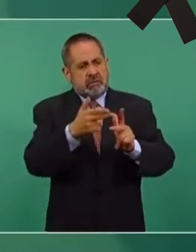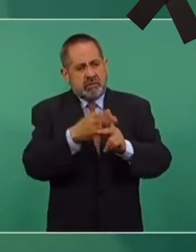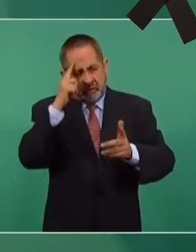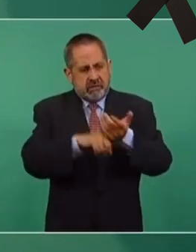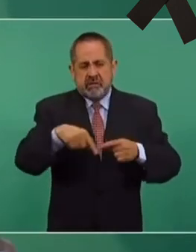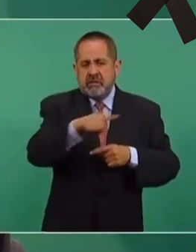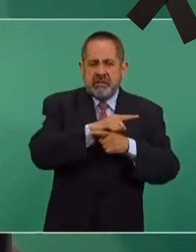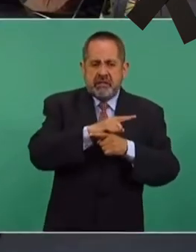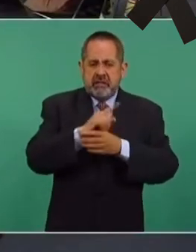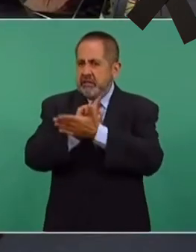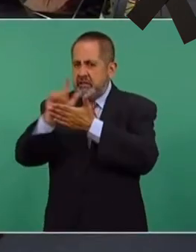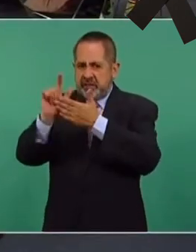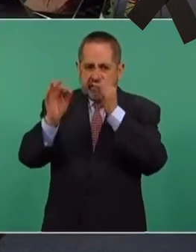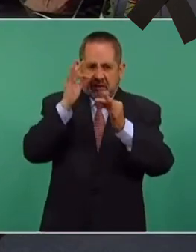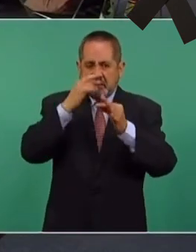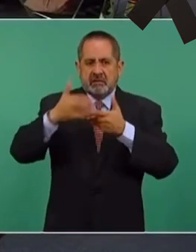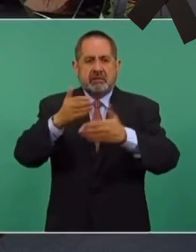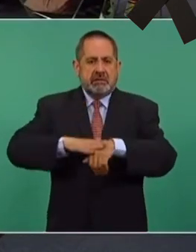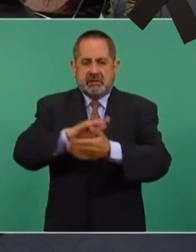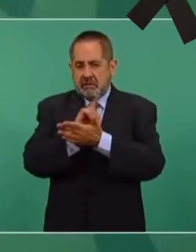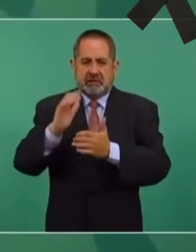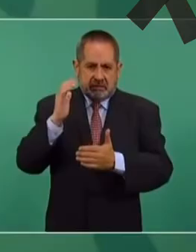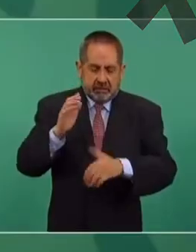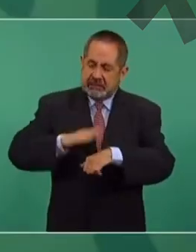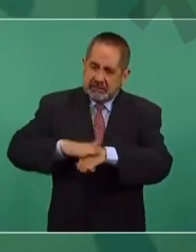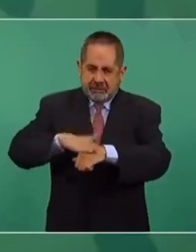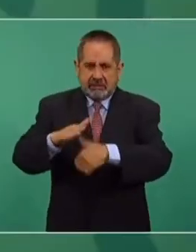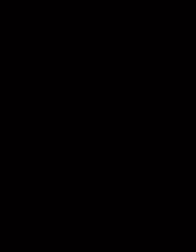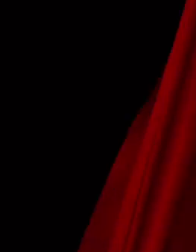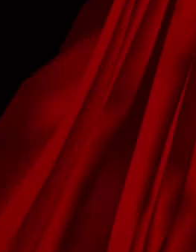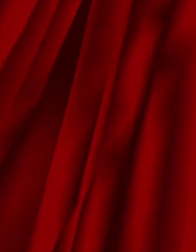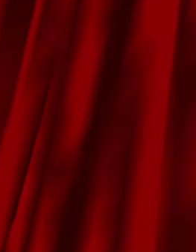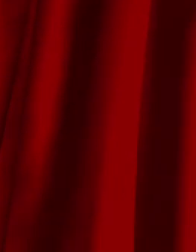purificando la vida pública del país cada vez más, cada vez más.